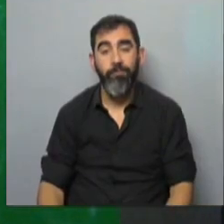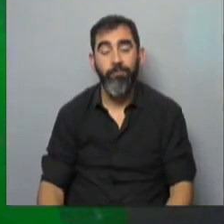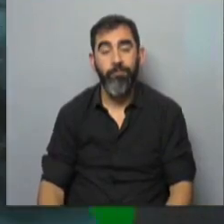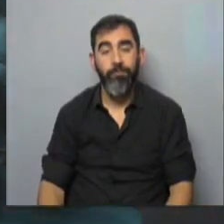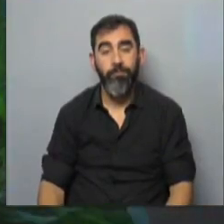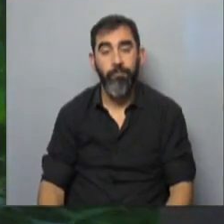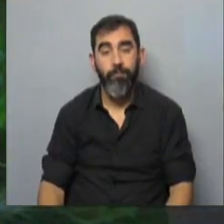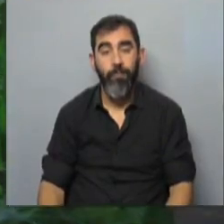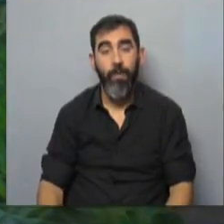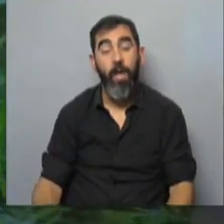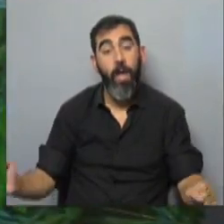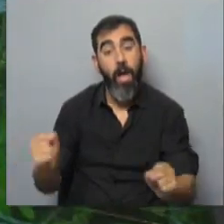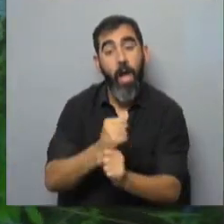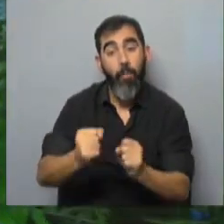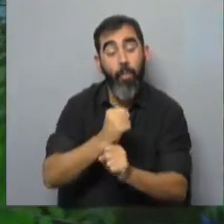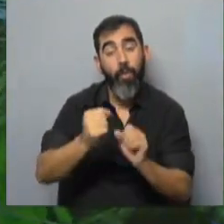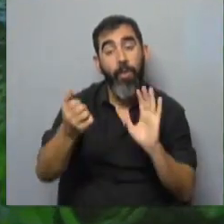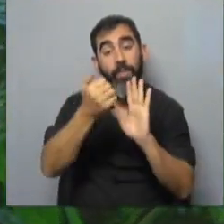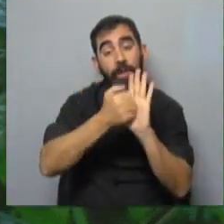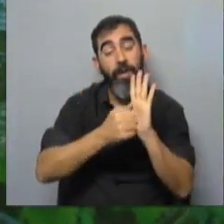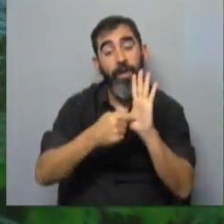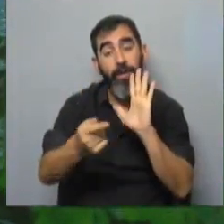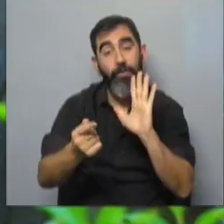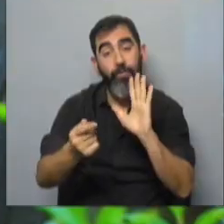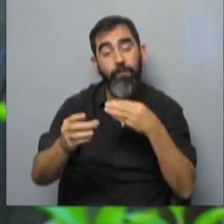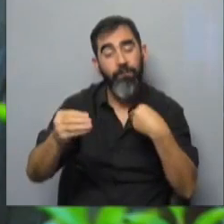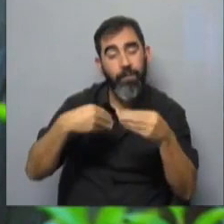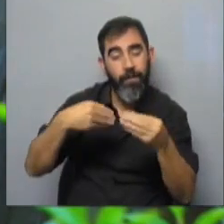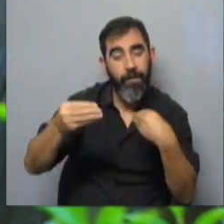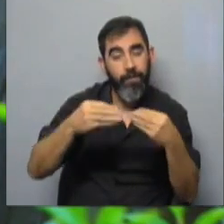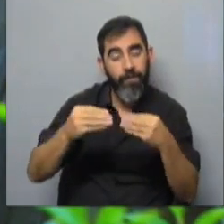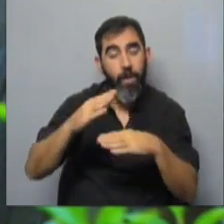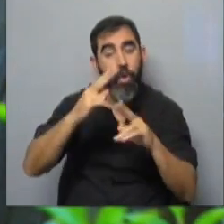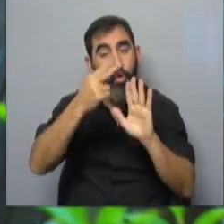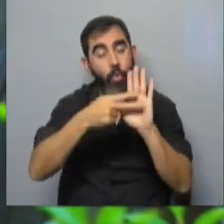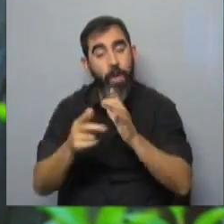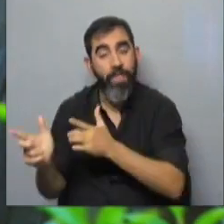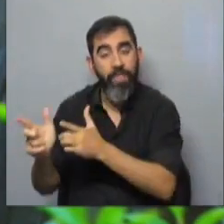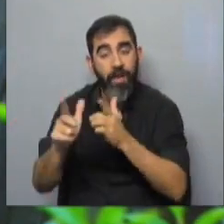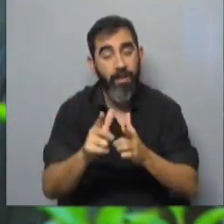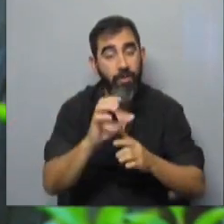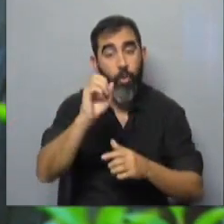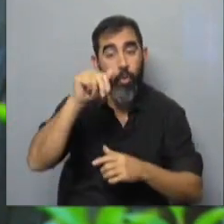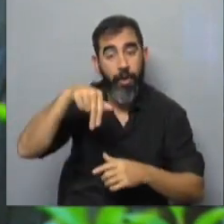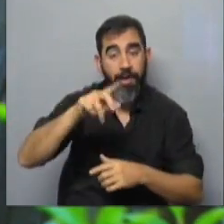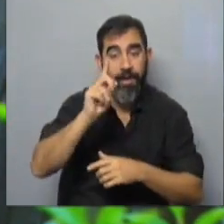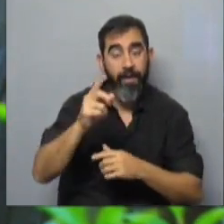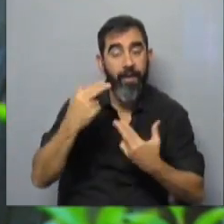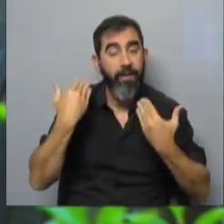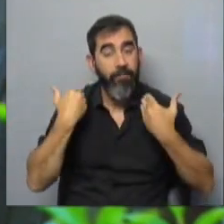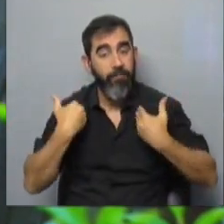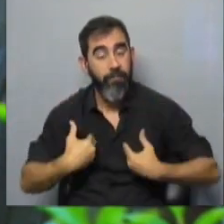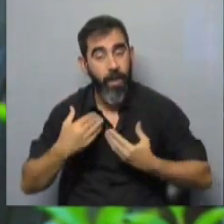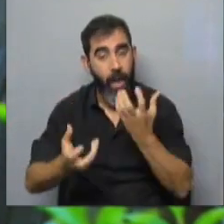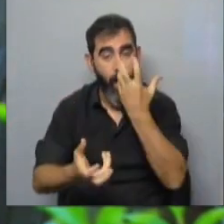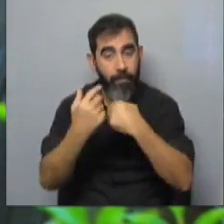Tras la aprobación del decreto presidencial que flexibiliza la normativa de caza, la ONG Trato Ético Animal presentó